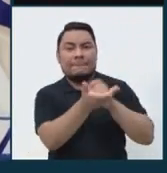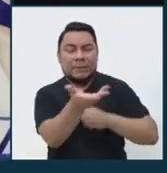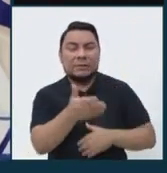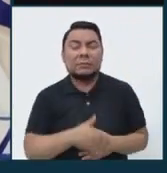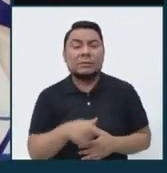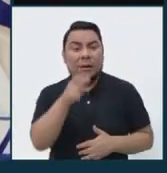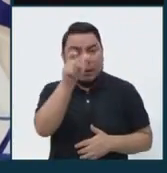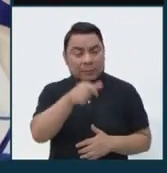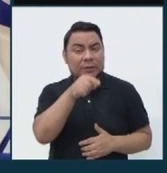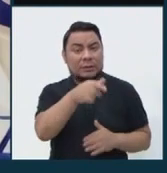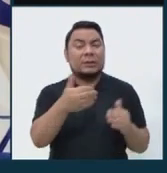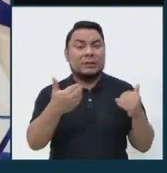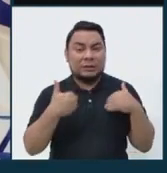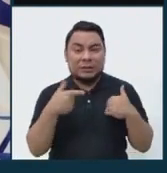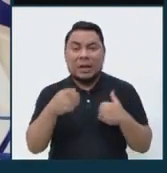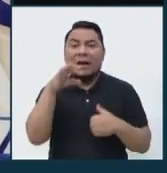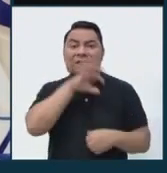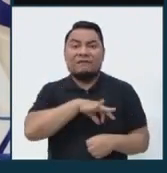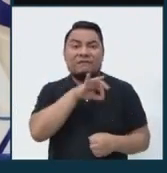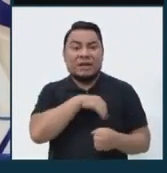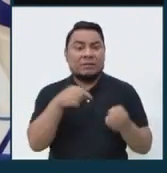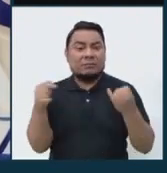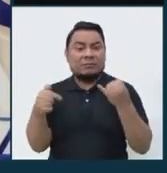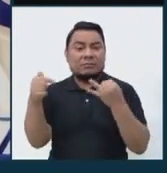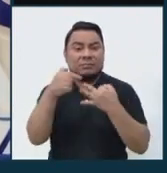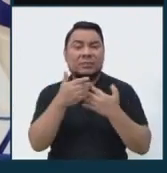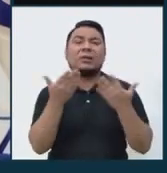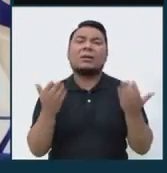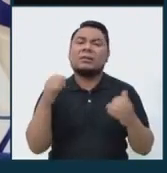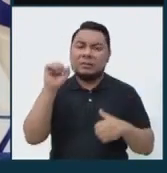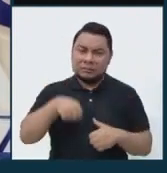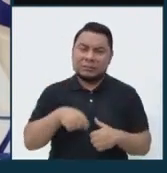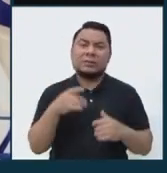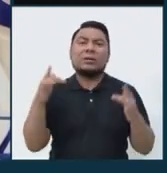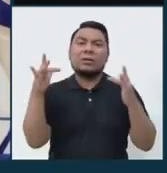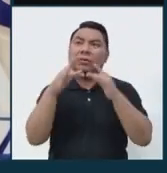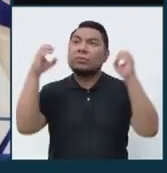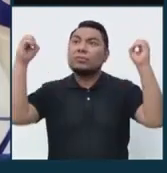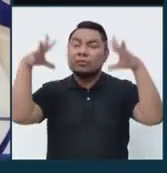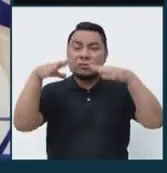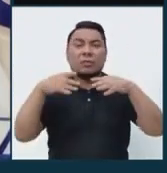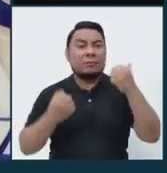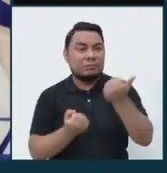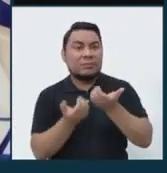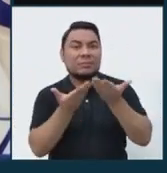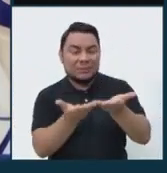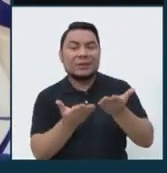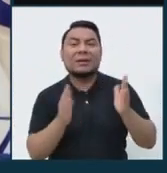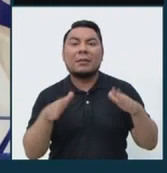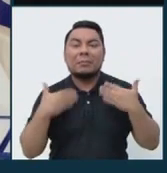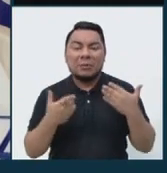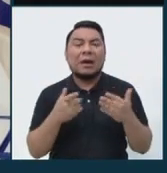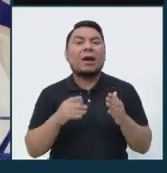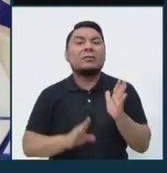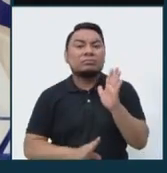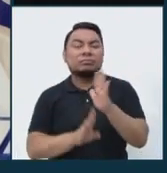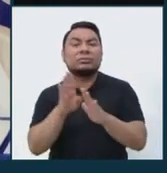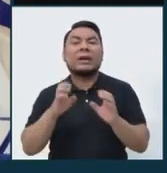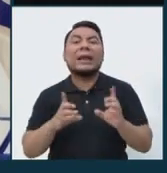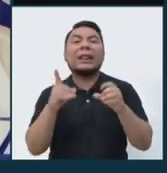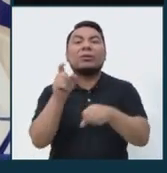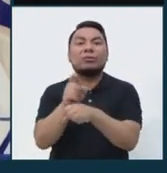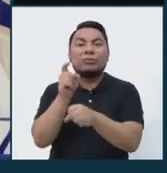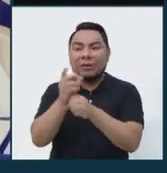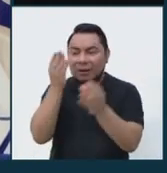como tal va a tener estos beneficios, obviamente que la electrificación nos va a ayudar a crecer tanto en la educación